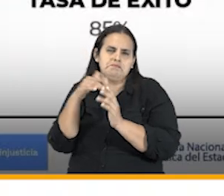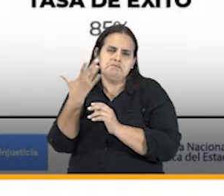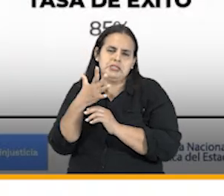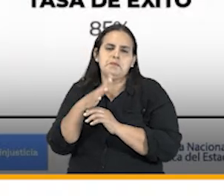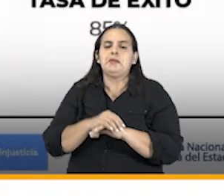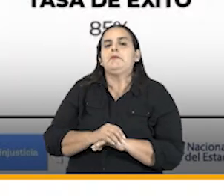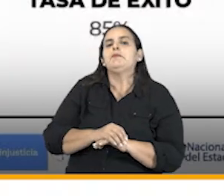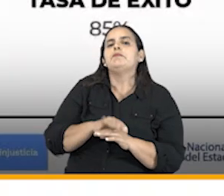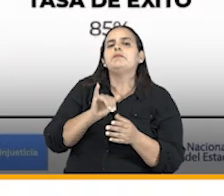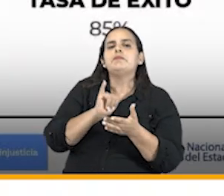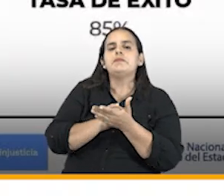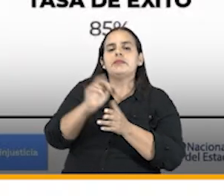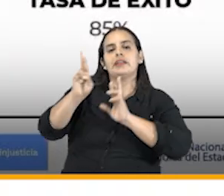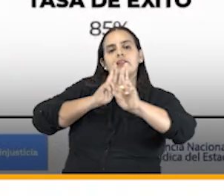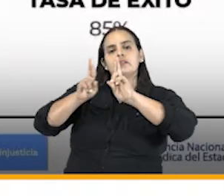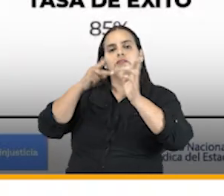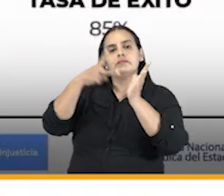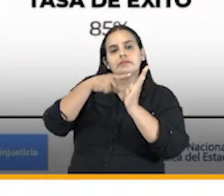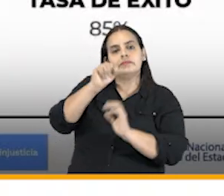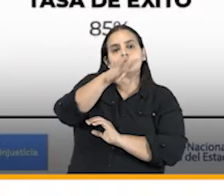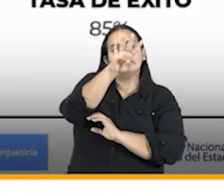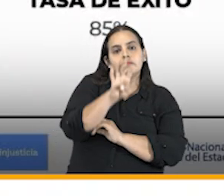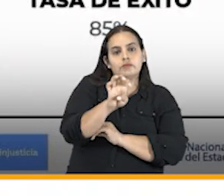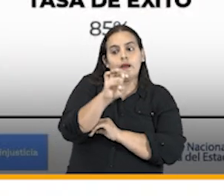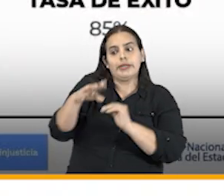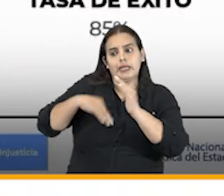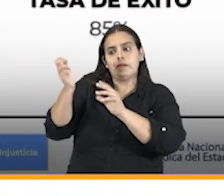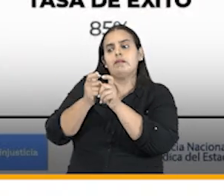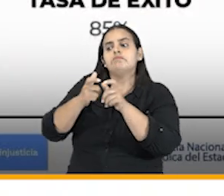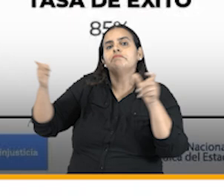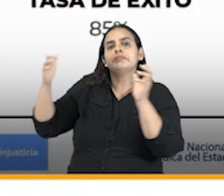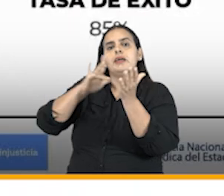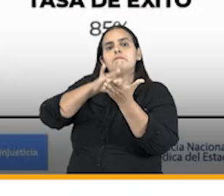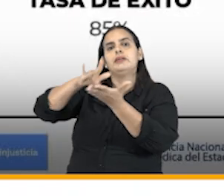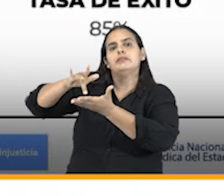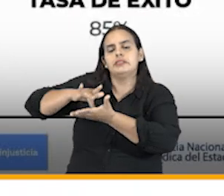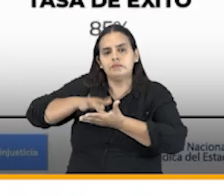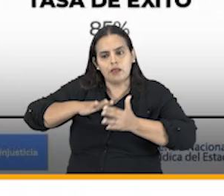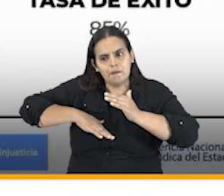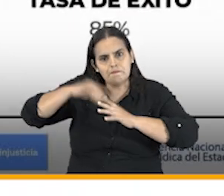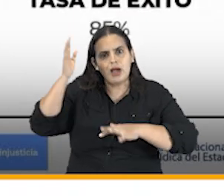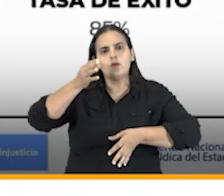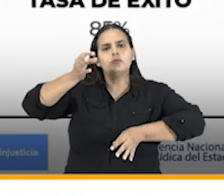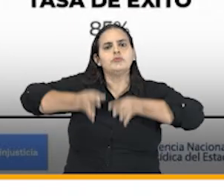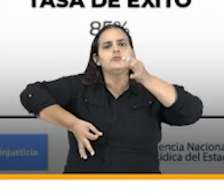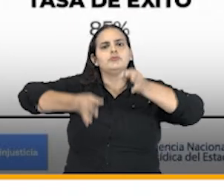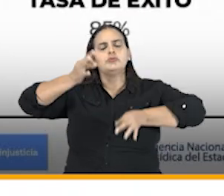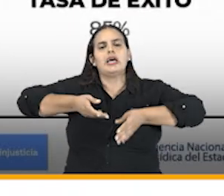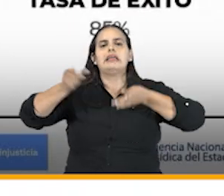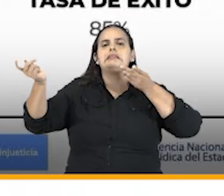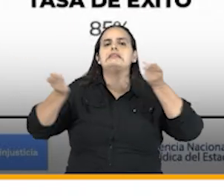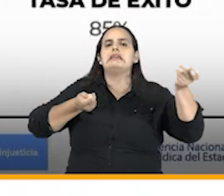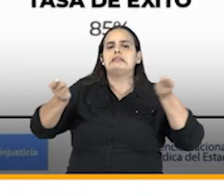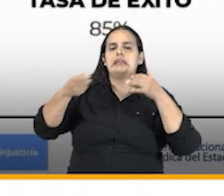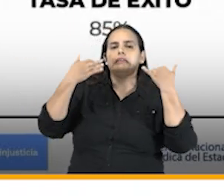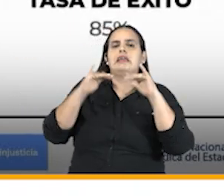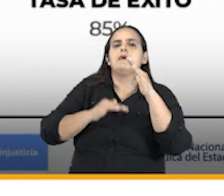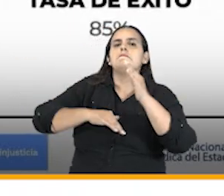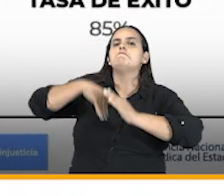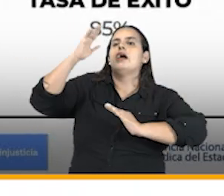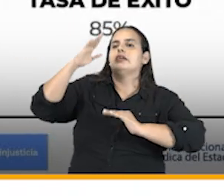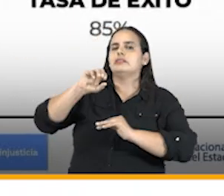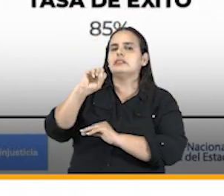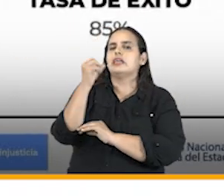es decir en relación con el 2019 incrementamos nuestra participación judicial estratégica nuestra intervención judicial